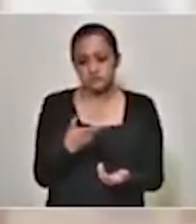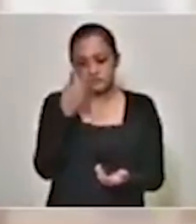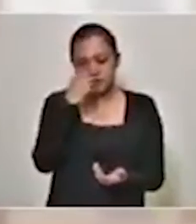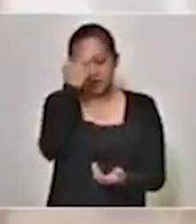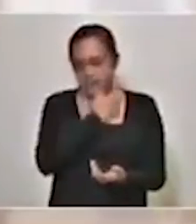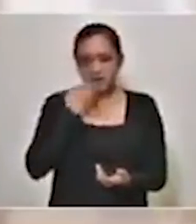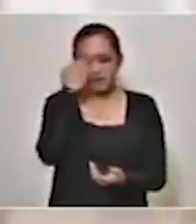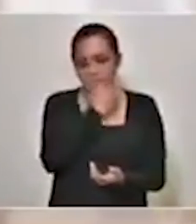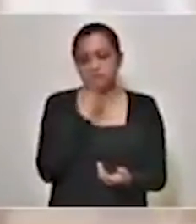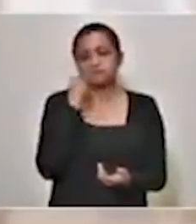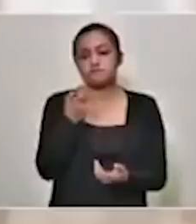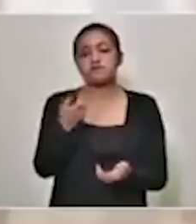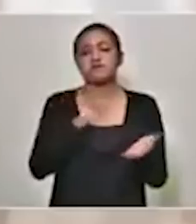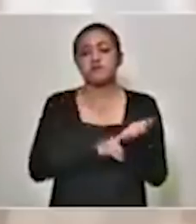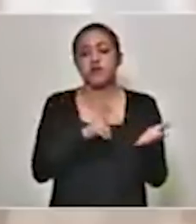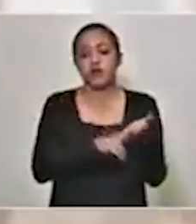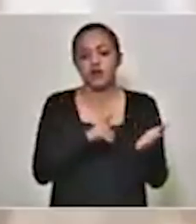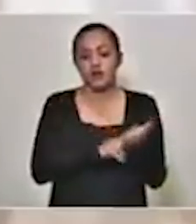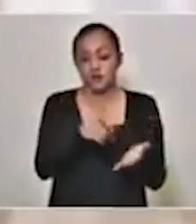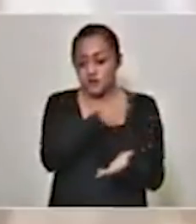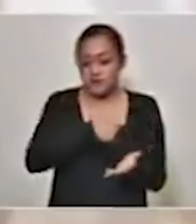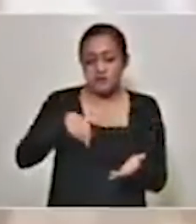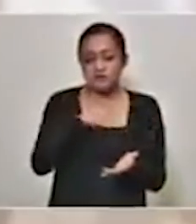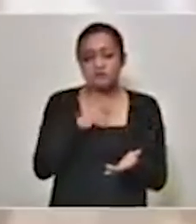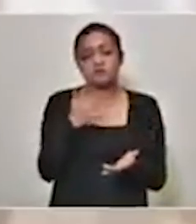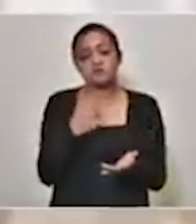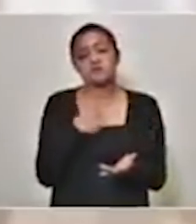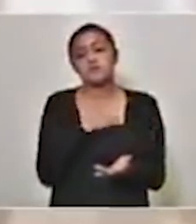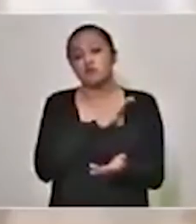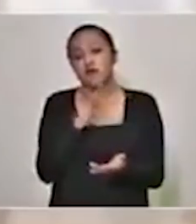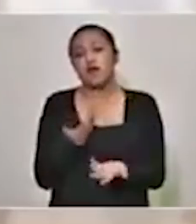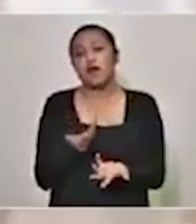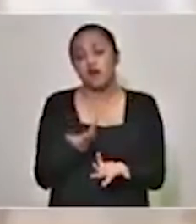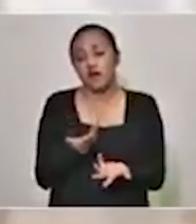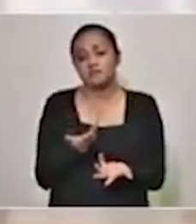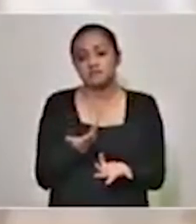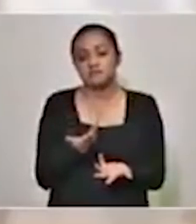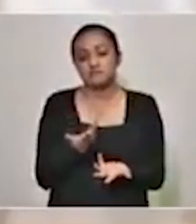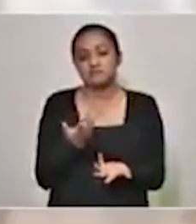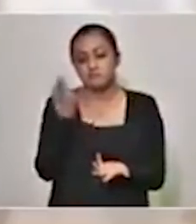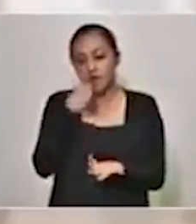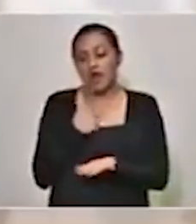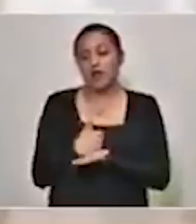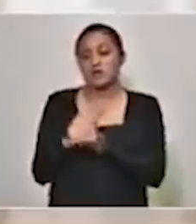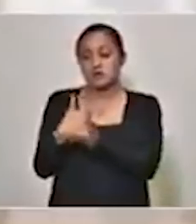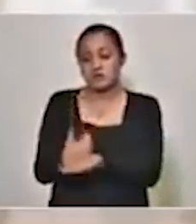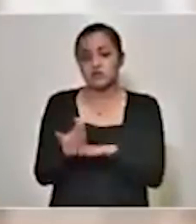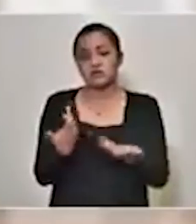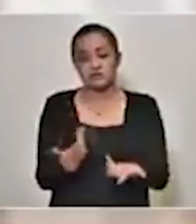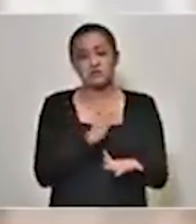evaluar el costo de esas tierras y vamos a ver cómo podemos compensarlos,